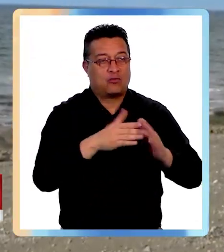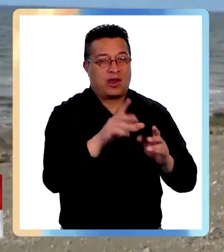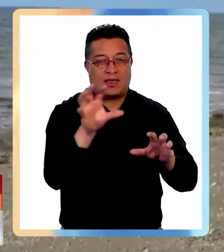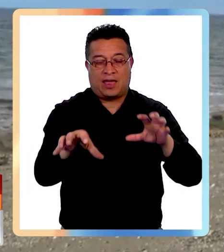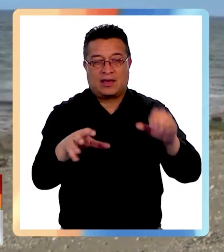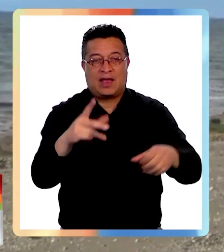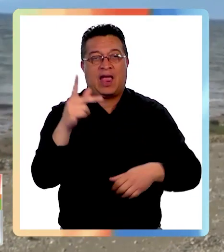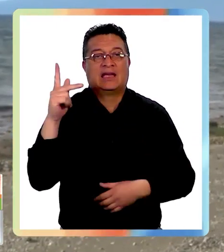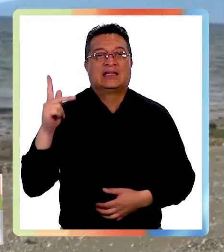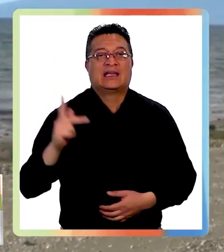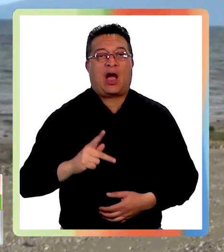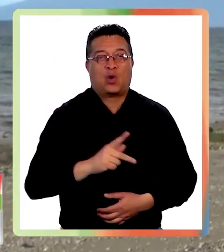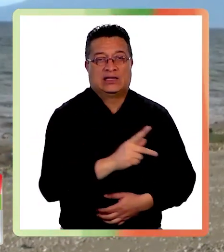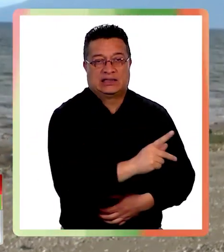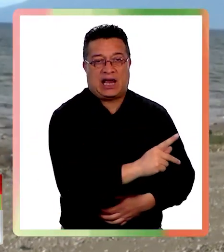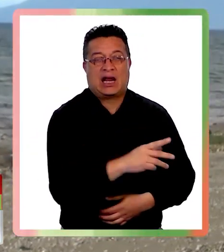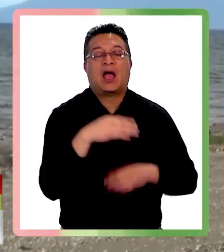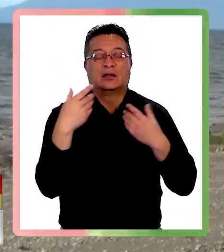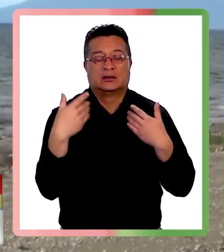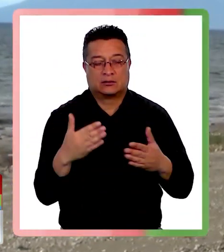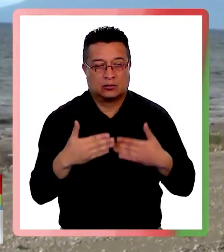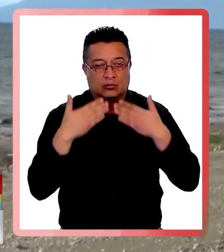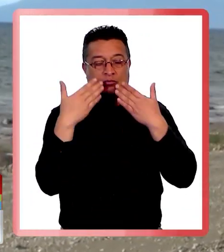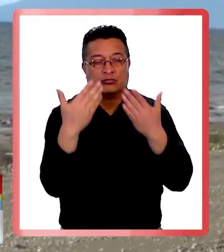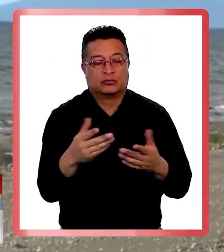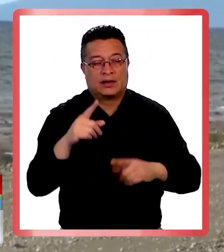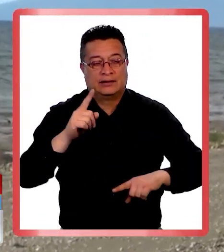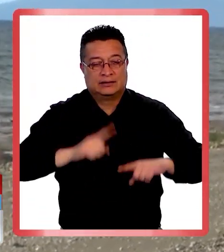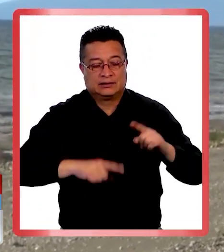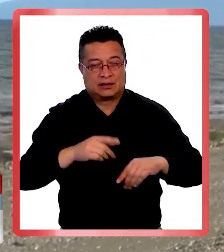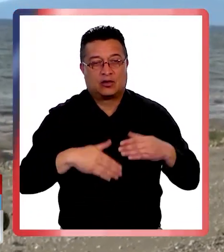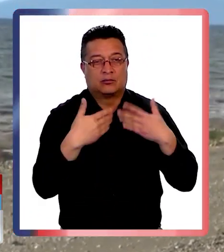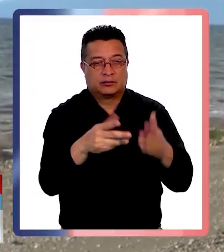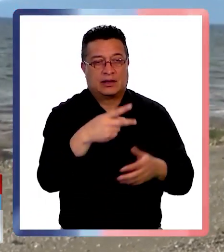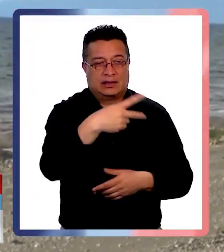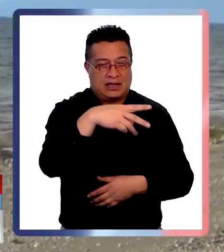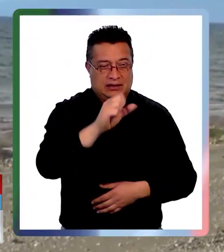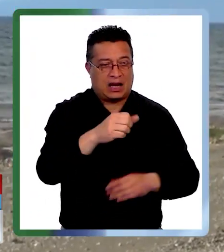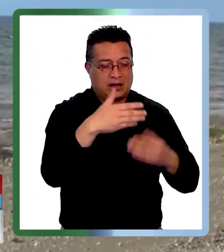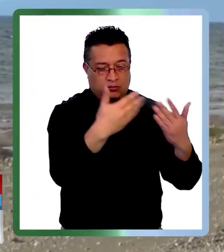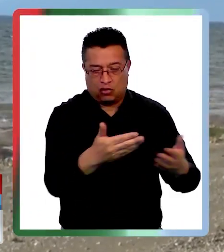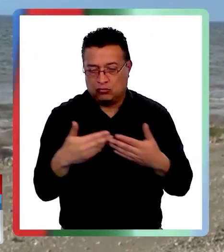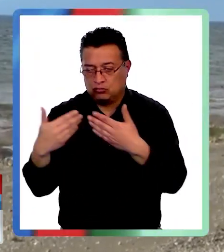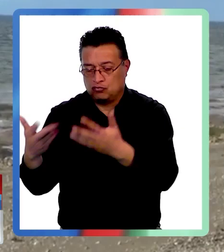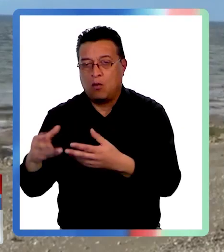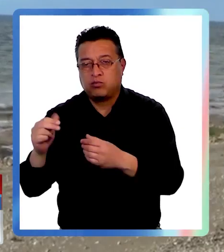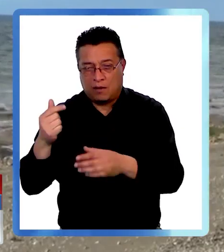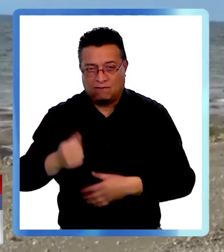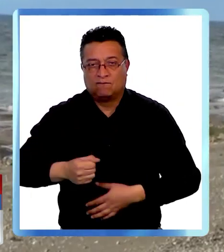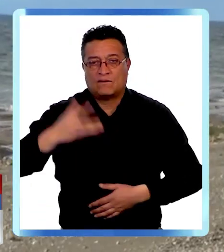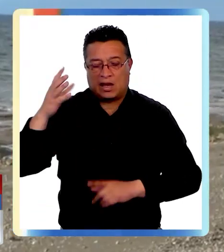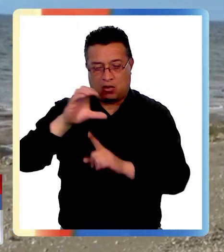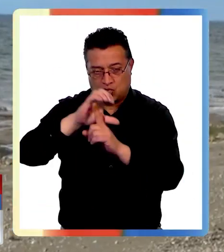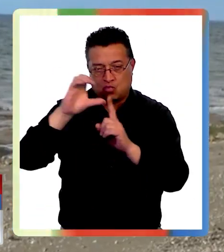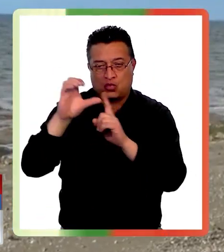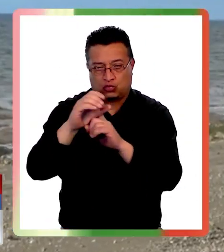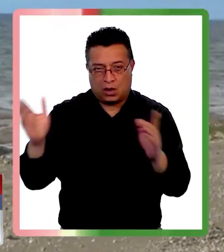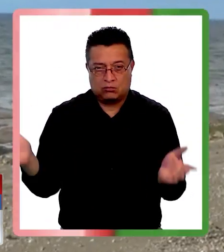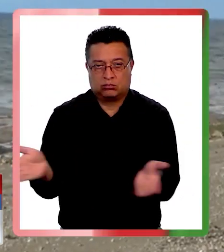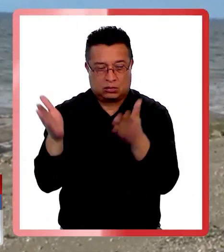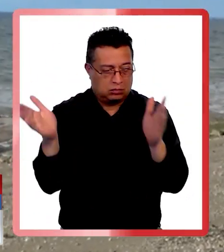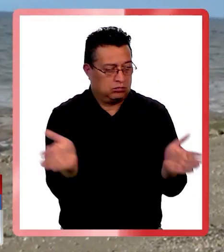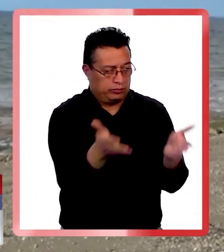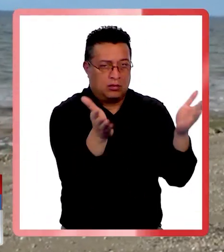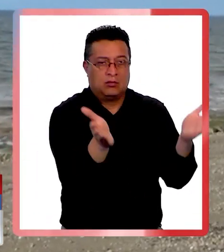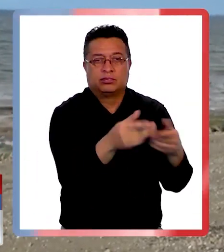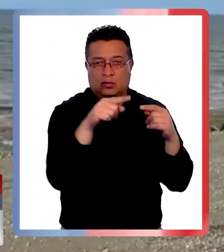Cahuéscar, a quienes les entregamos concesiones de terreno, varias hectáreas, para que puedan poner en valor su cultura y